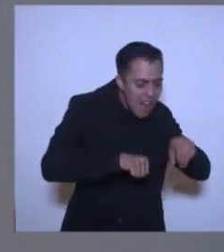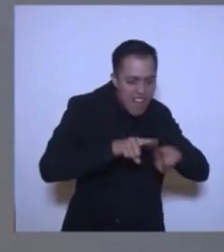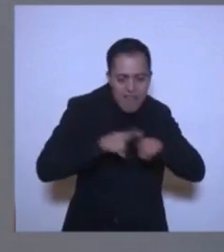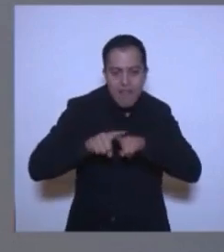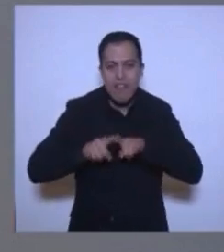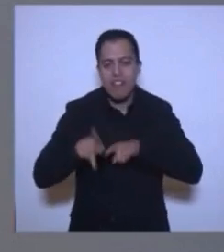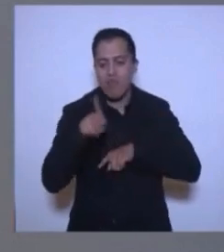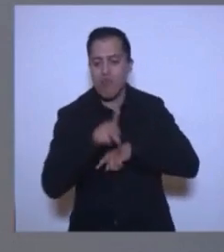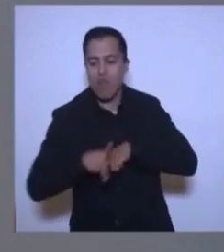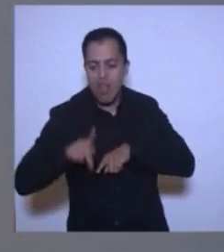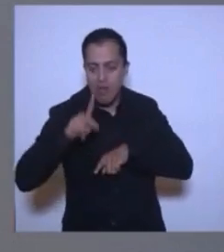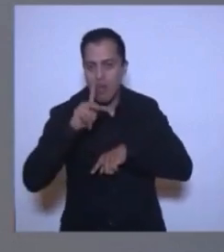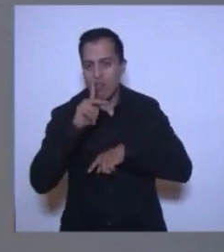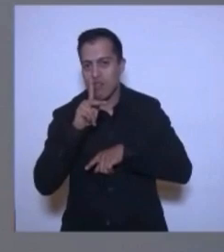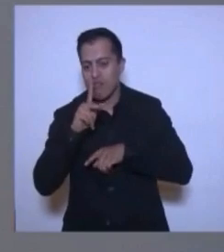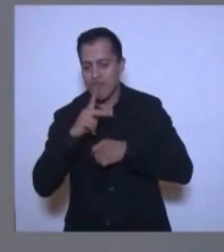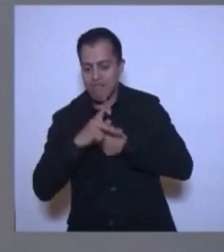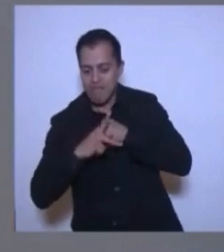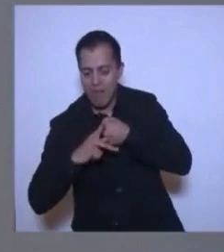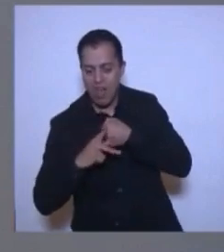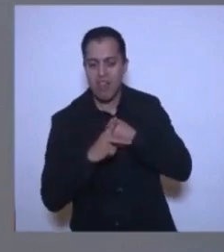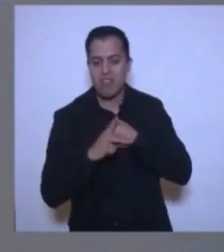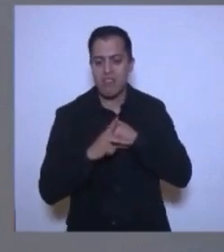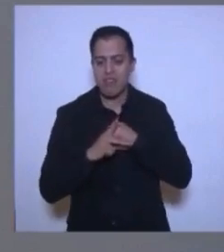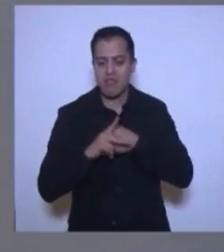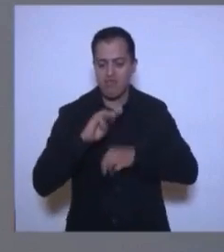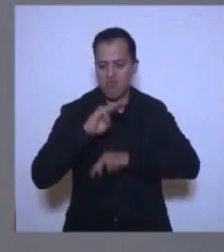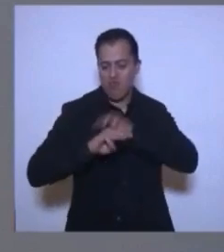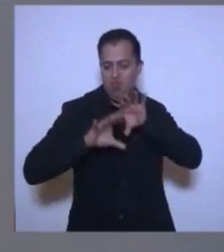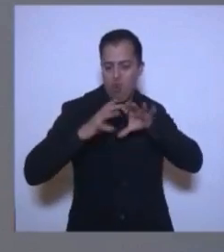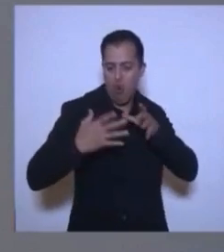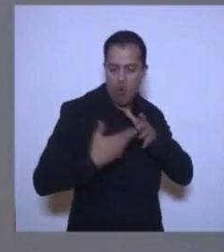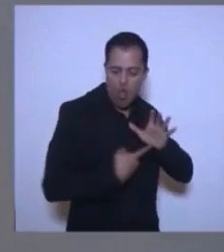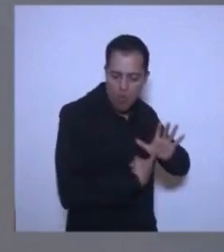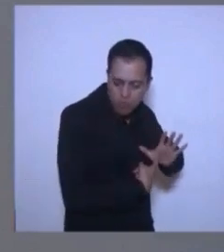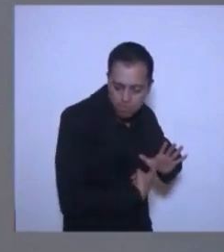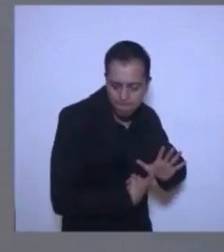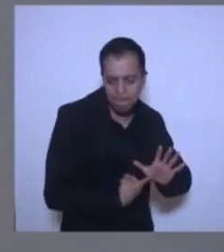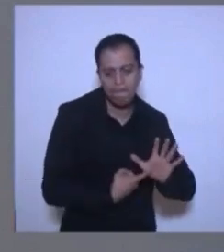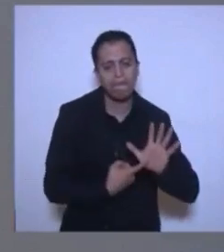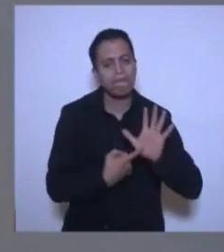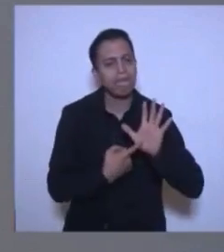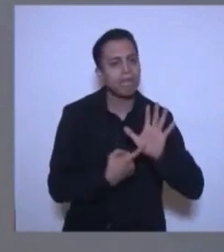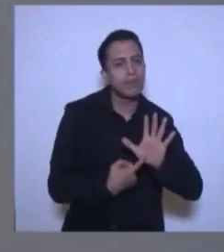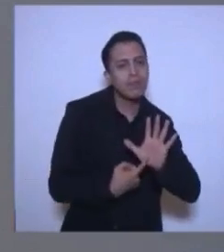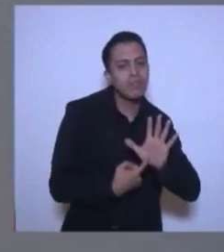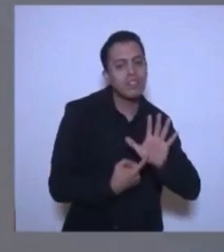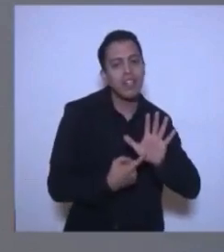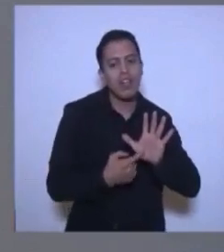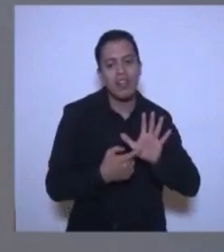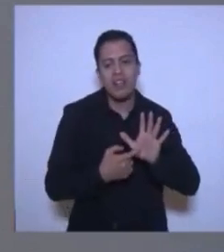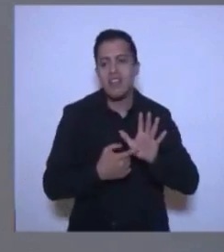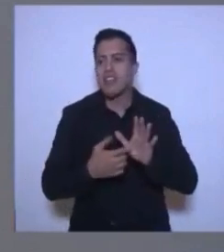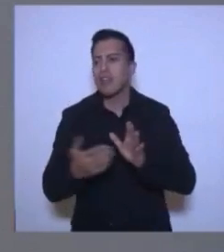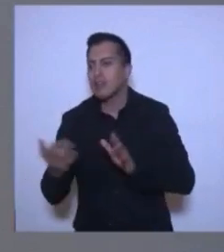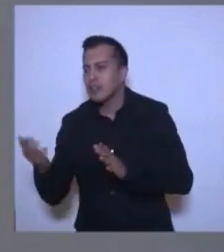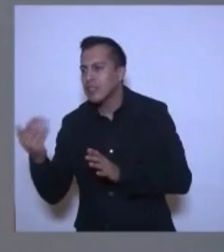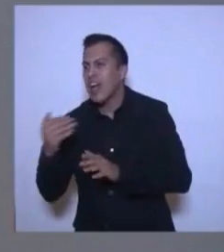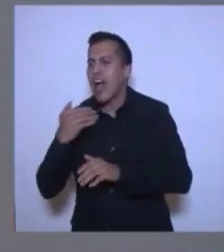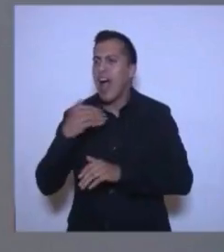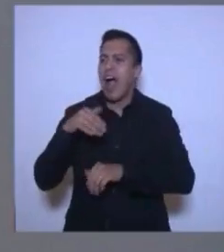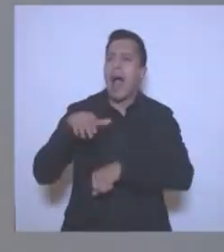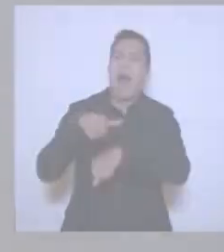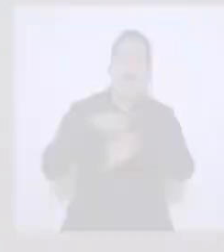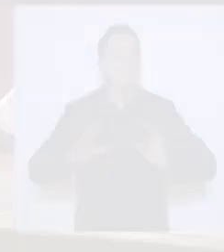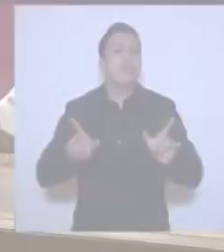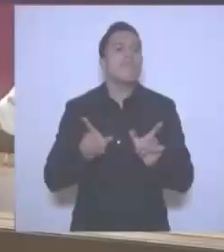pueblos, del país para el mundo, una muestra que abre los brazos mesoamericanos y